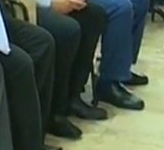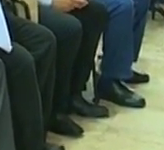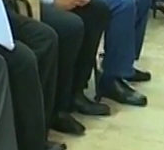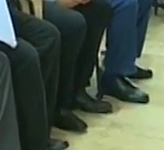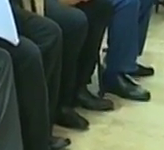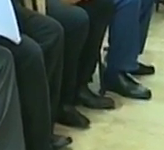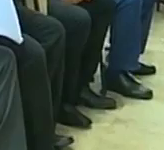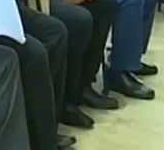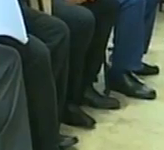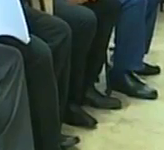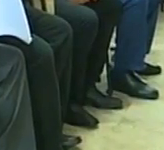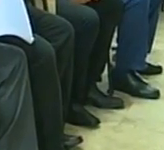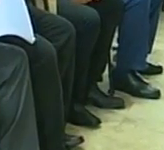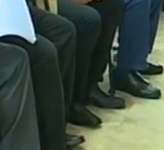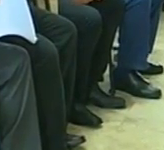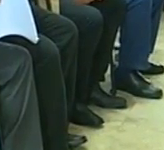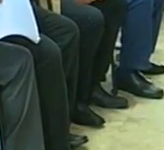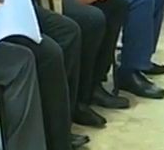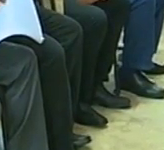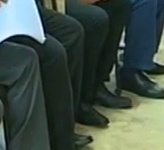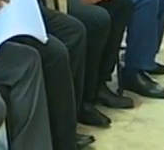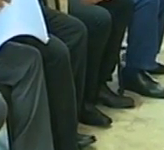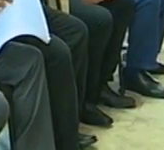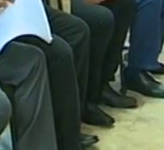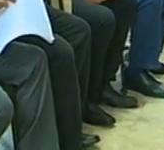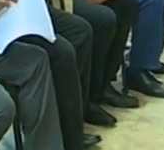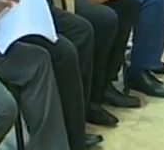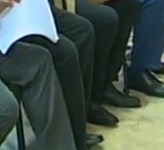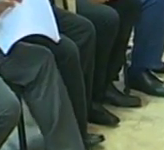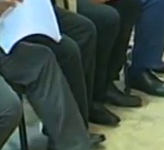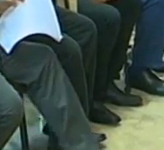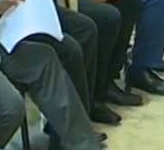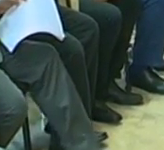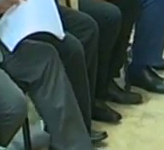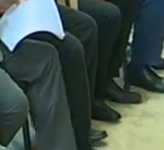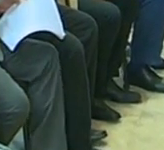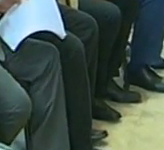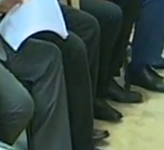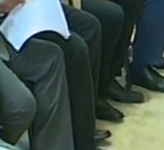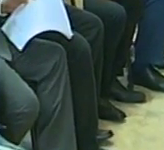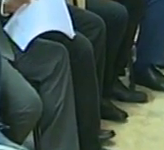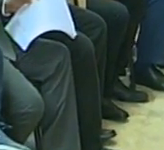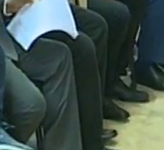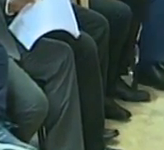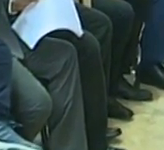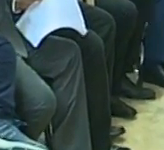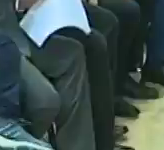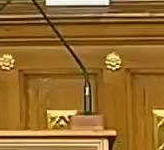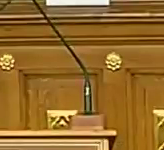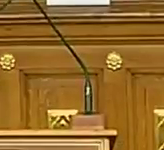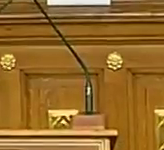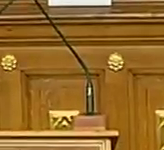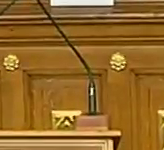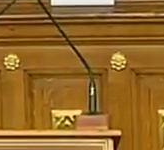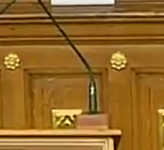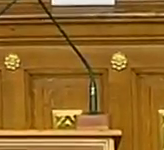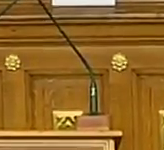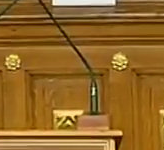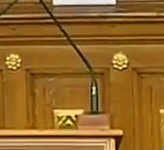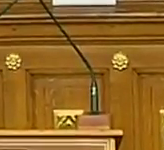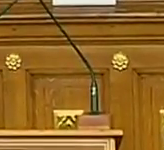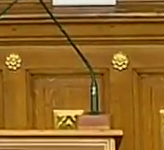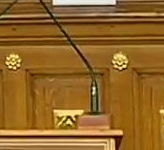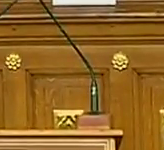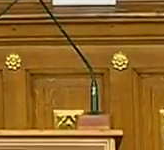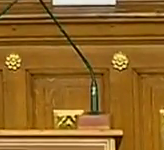Constituyente de Identidad Cultural. Bueno, vamos a darle la palabra, continuando con esta